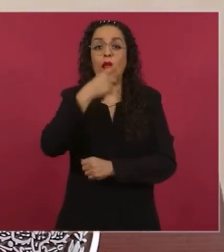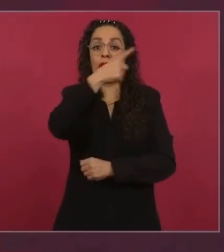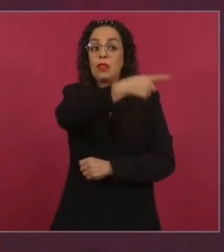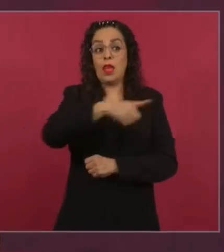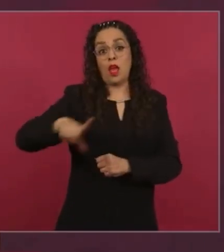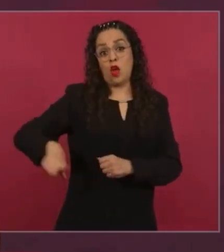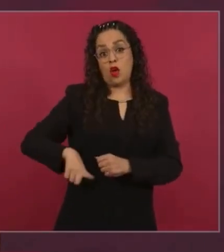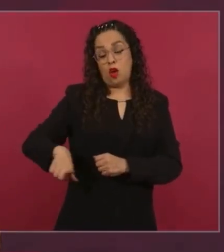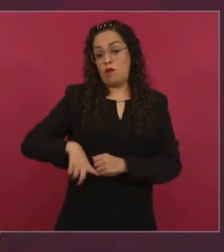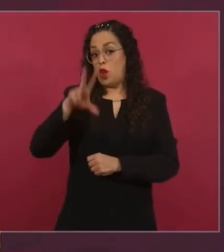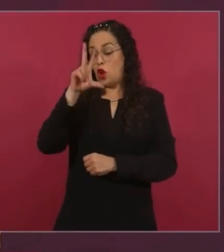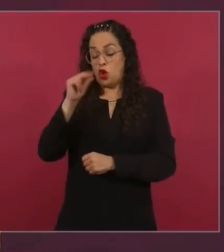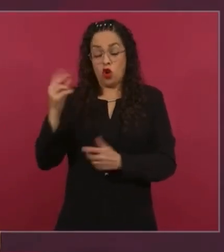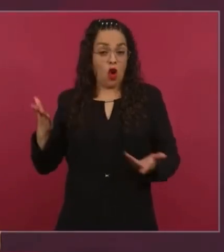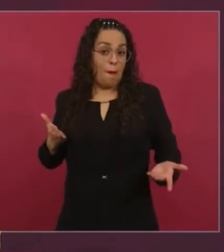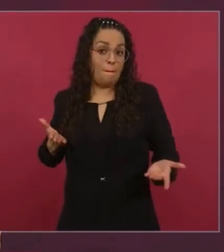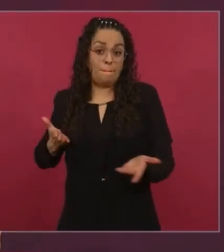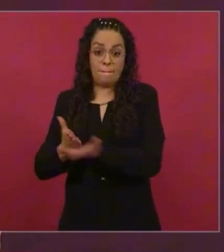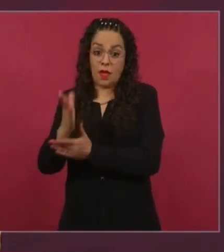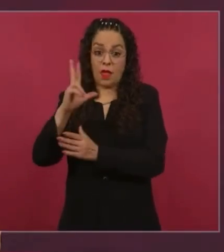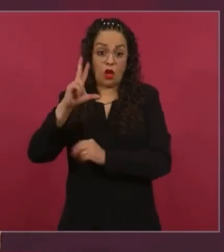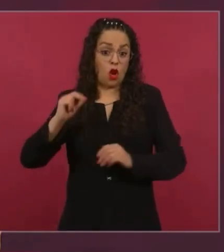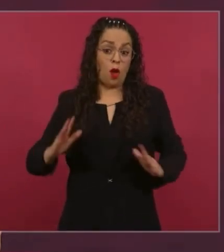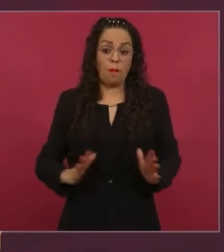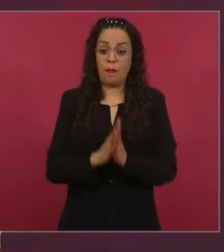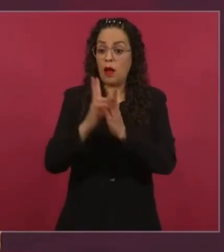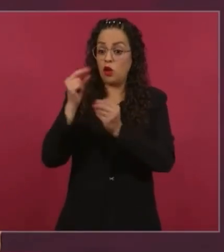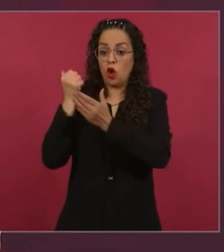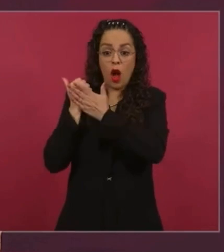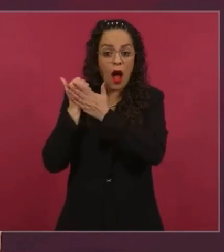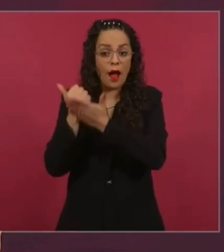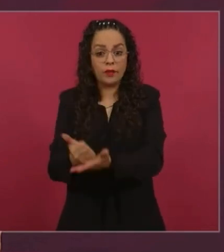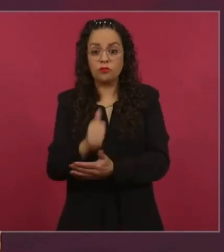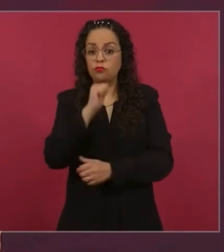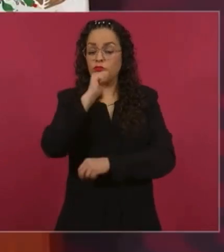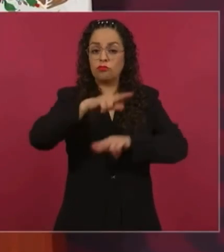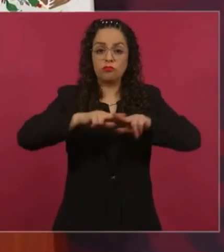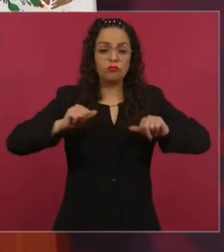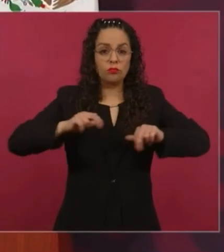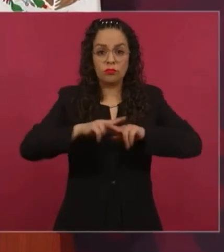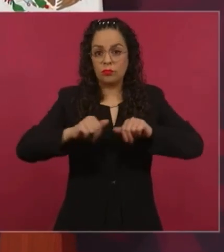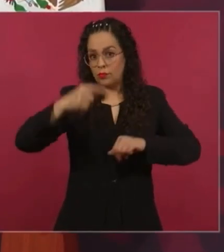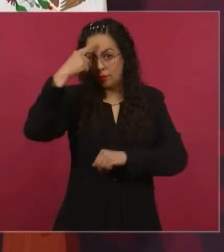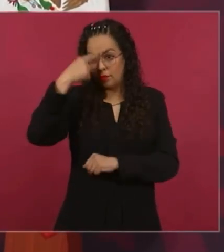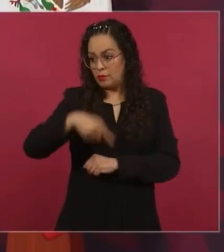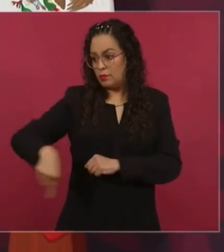que el Estado no tenga injerencias en el desarrollo,